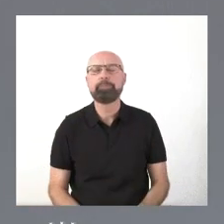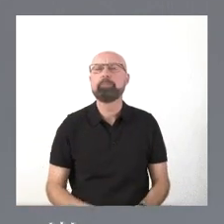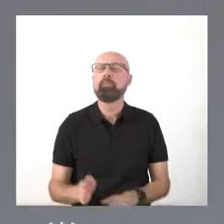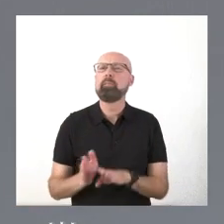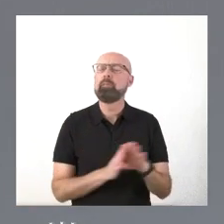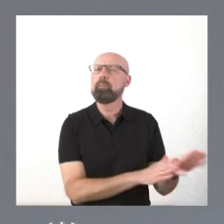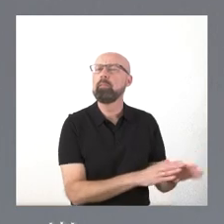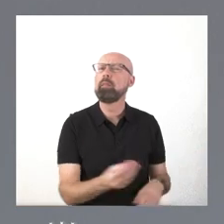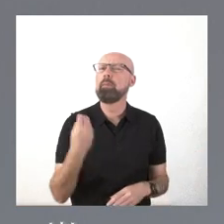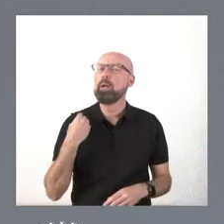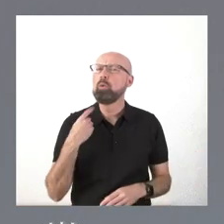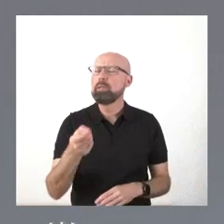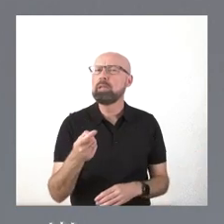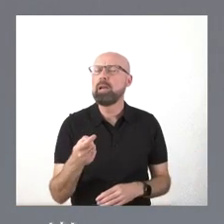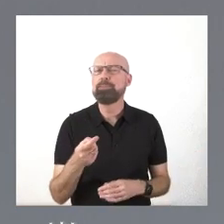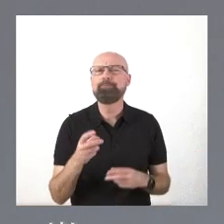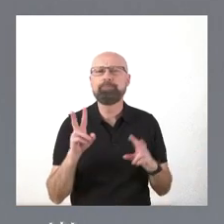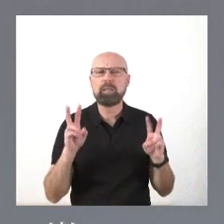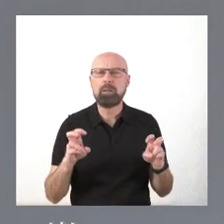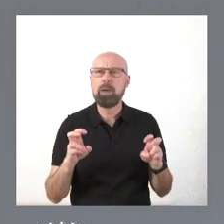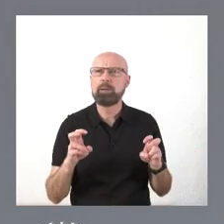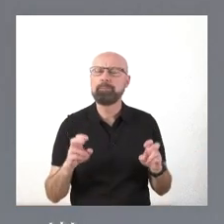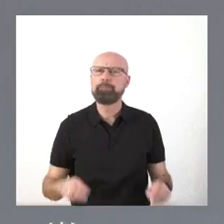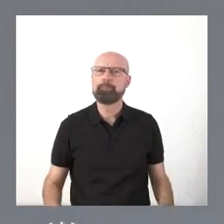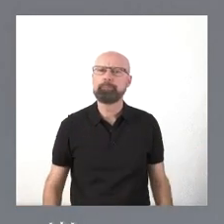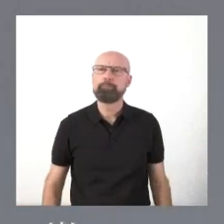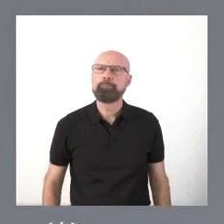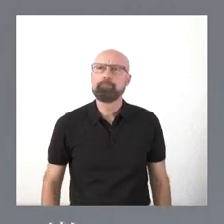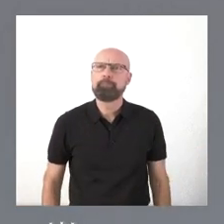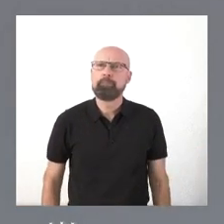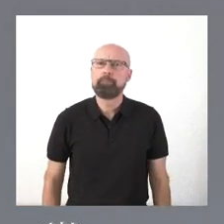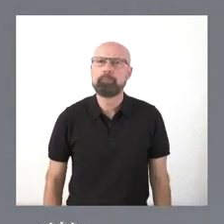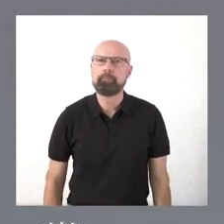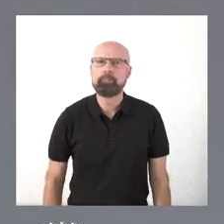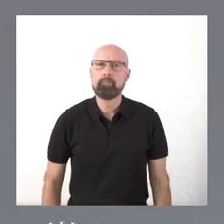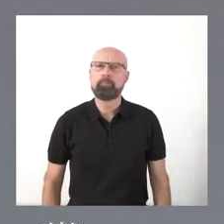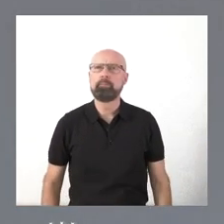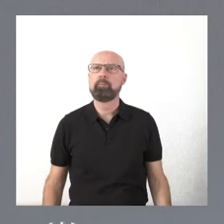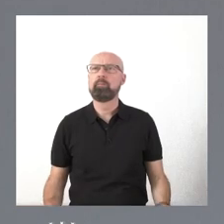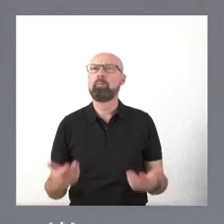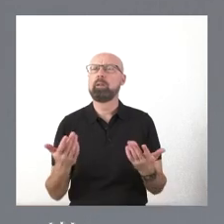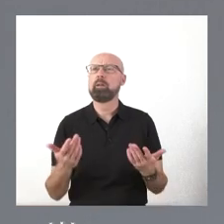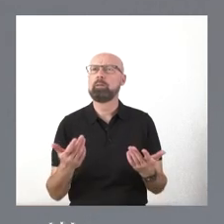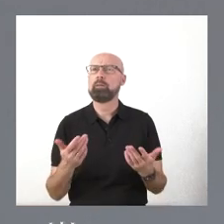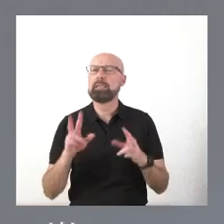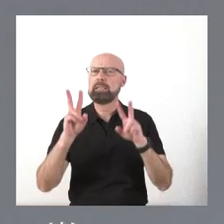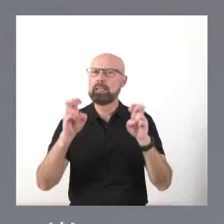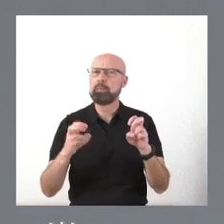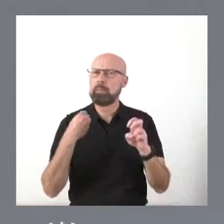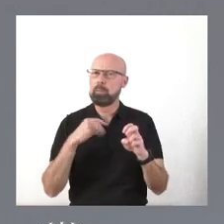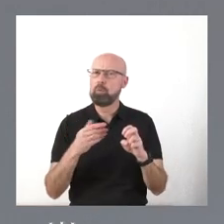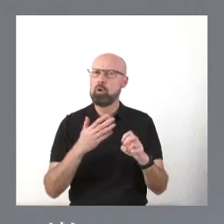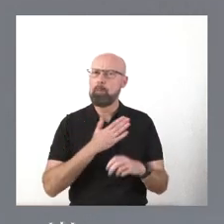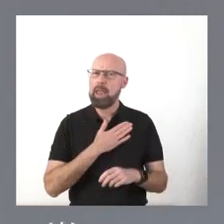los bienes